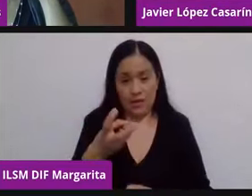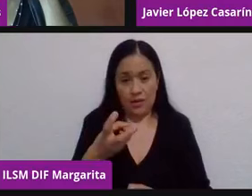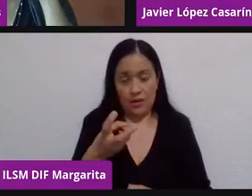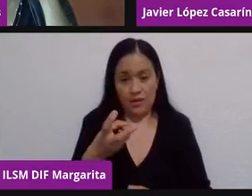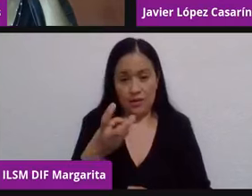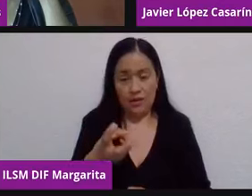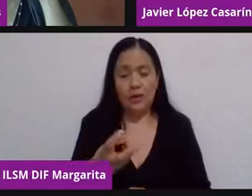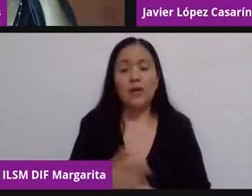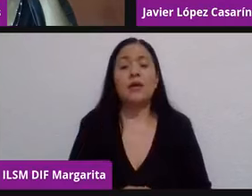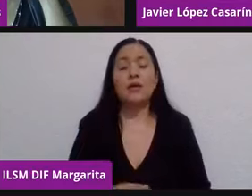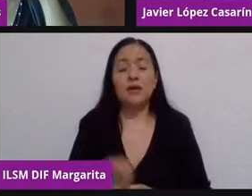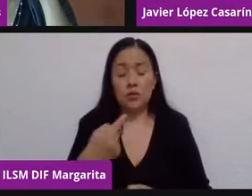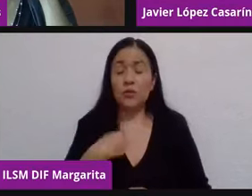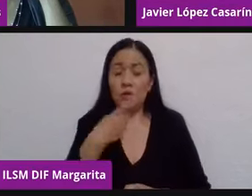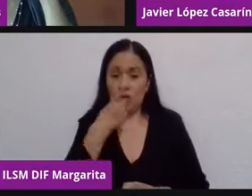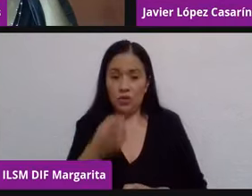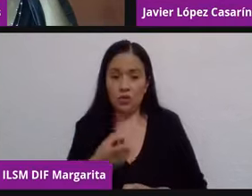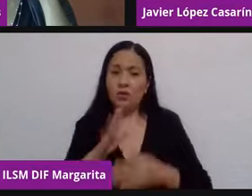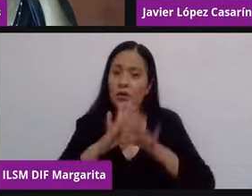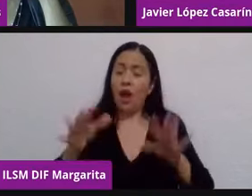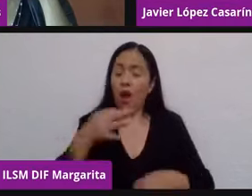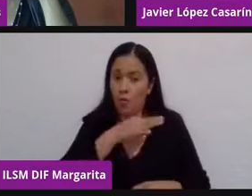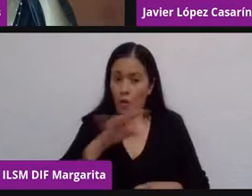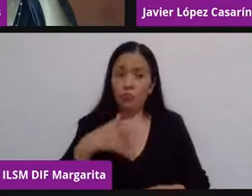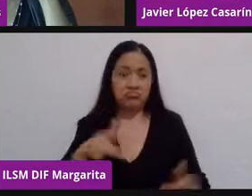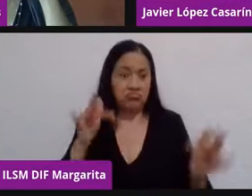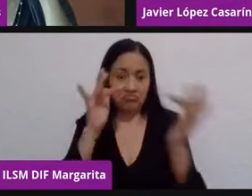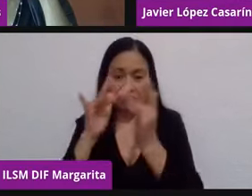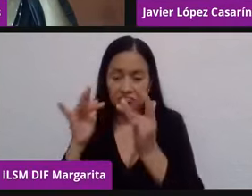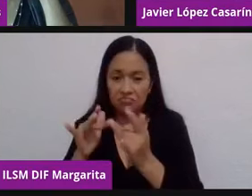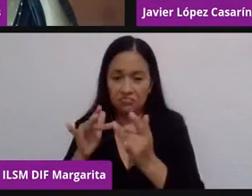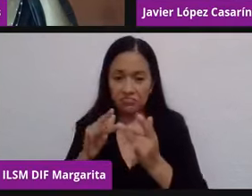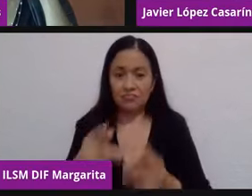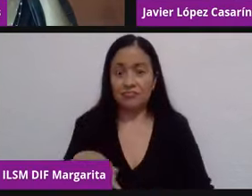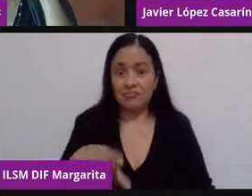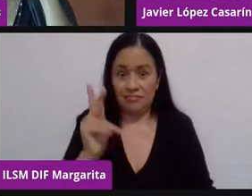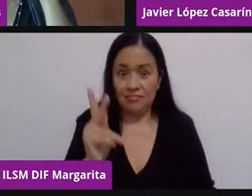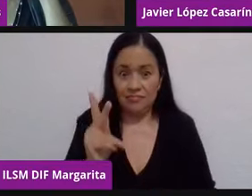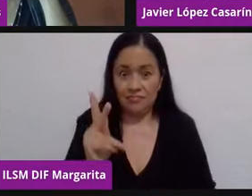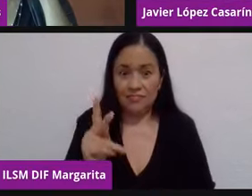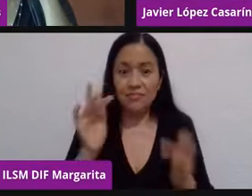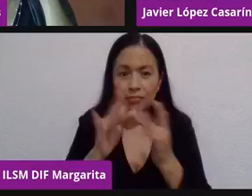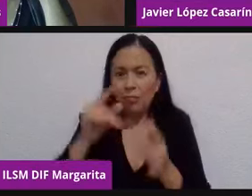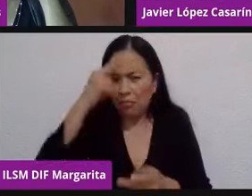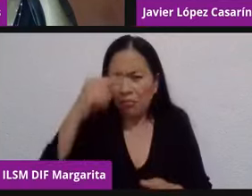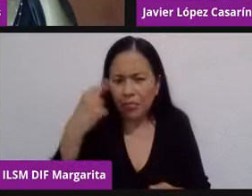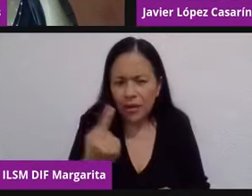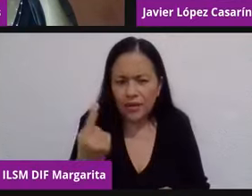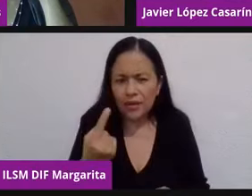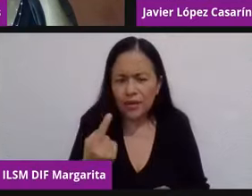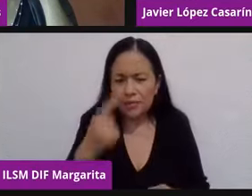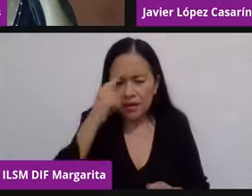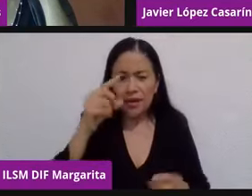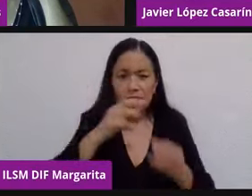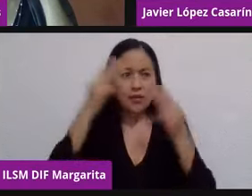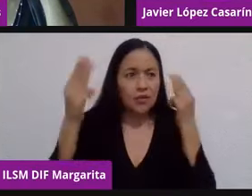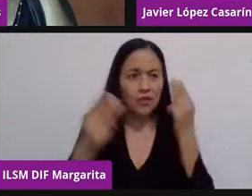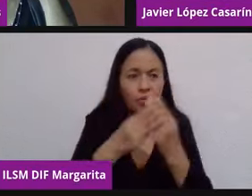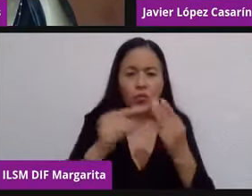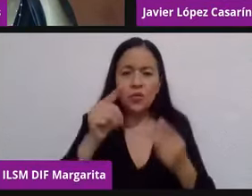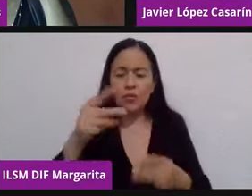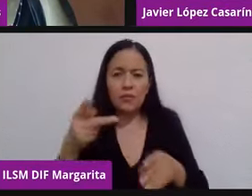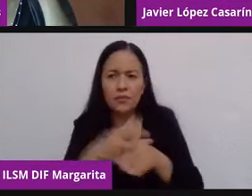debemos de abordar cuando decimos, muy bien, vamos a lograr la conectividad, pero ¿logremos la conectividad para qué? Para estar conectados del mundo, para entender qué está